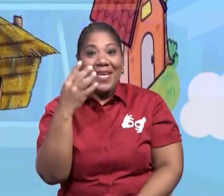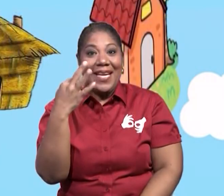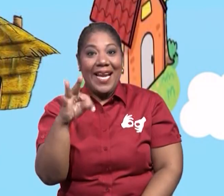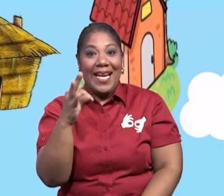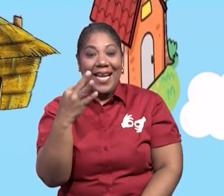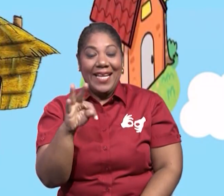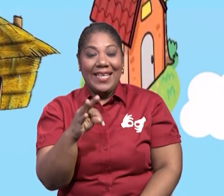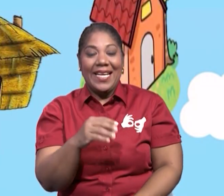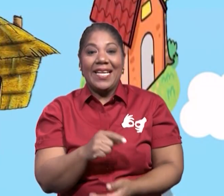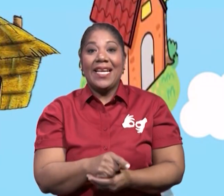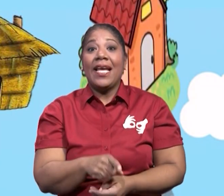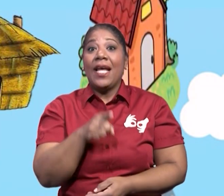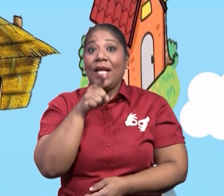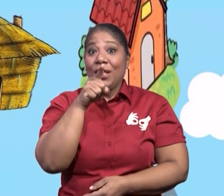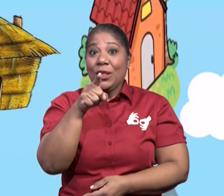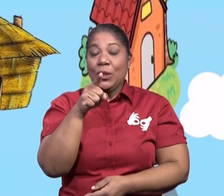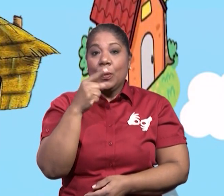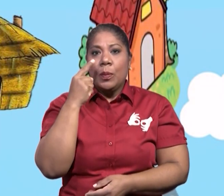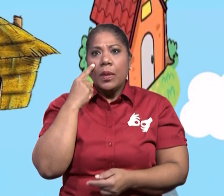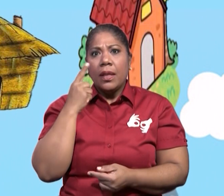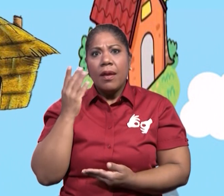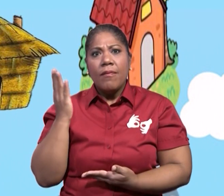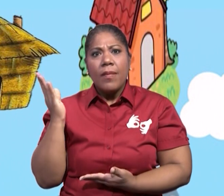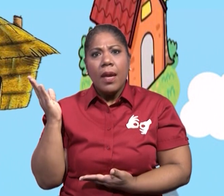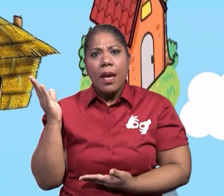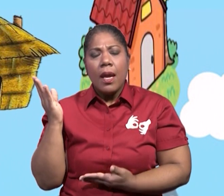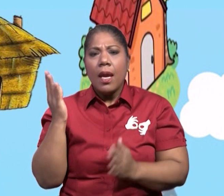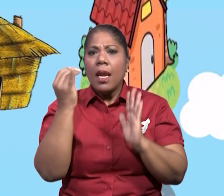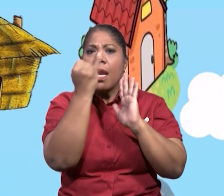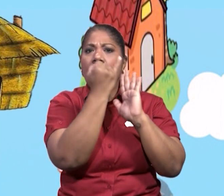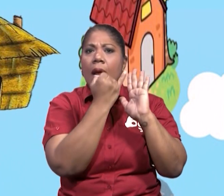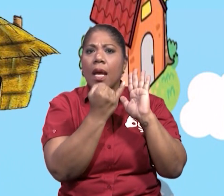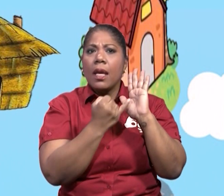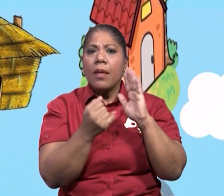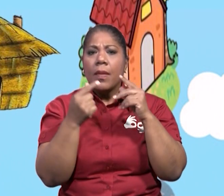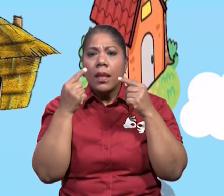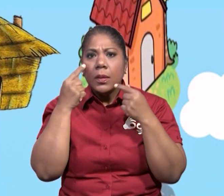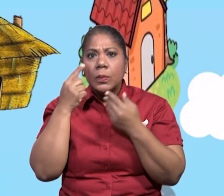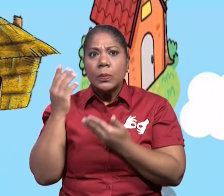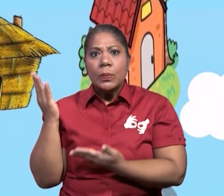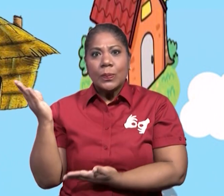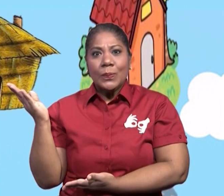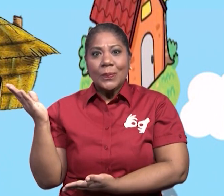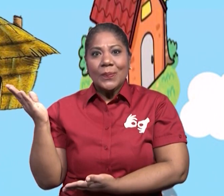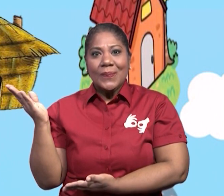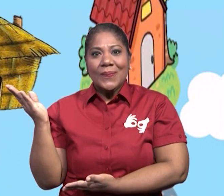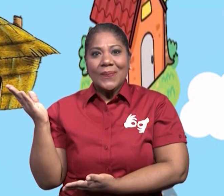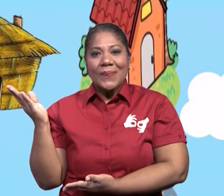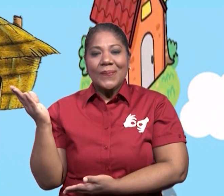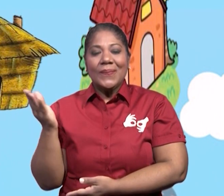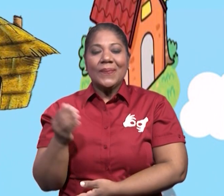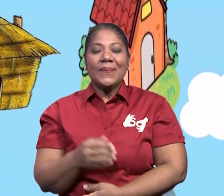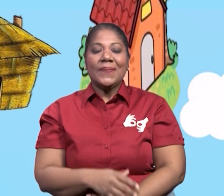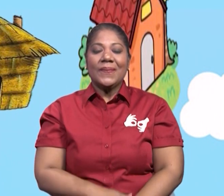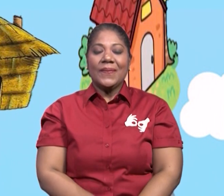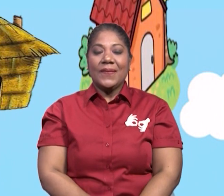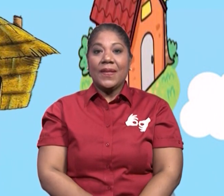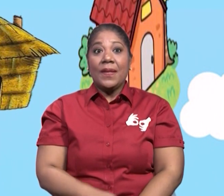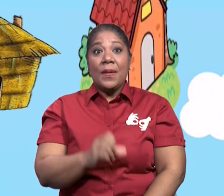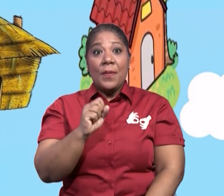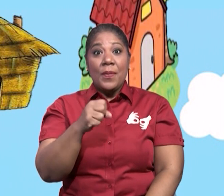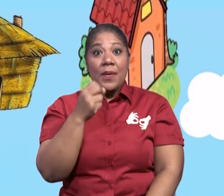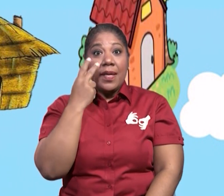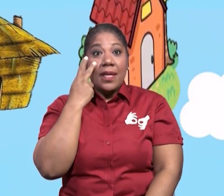Solicite al niño que observe las imágenes que se presentan a continuación. Ahí